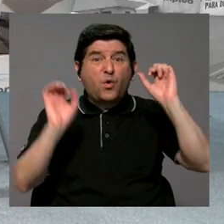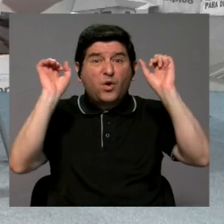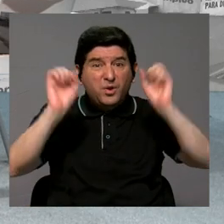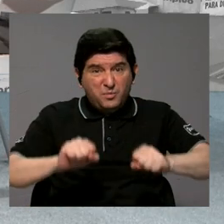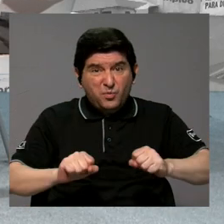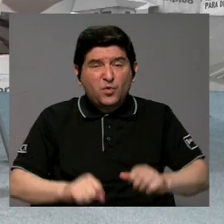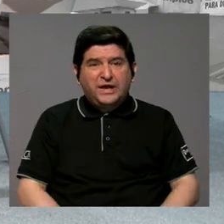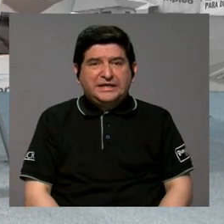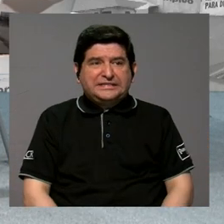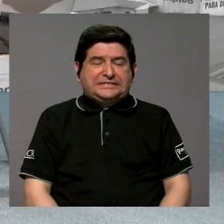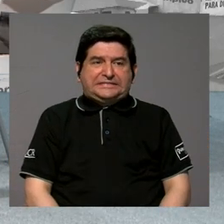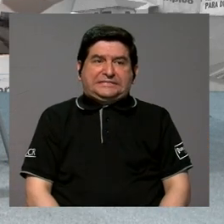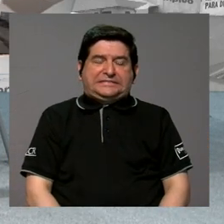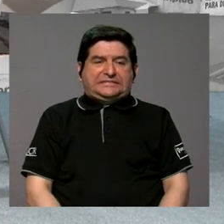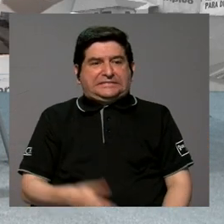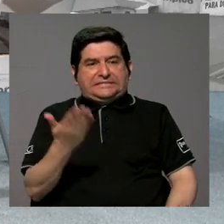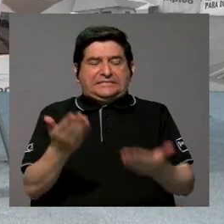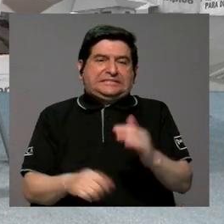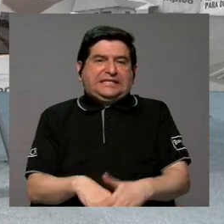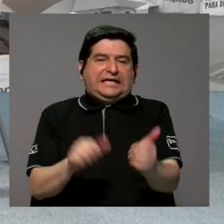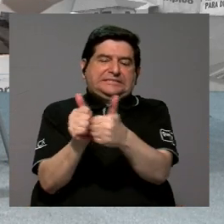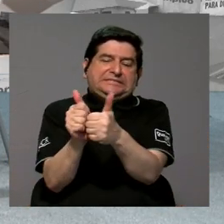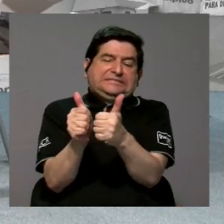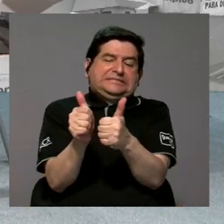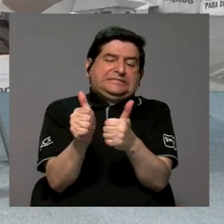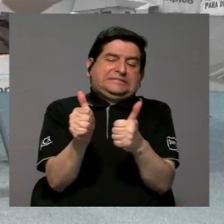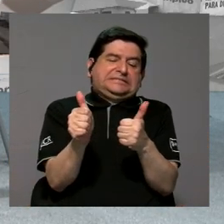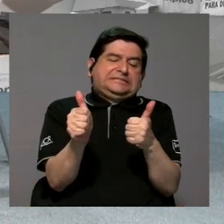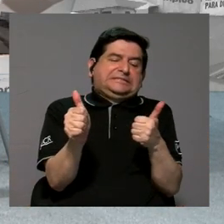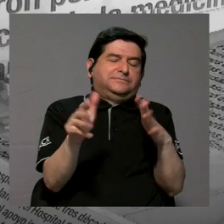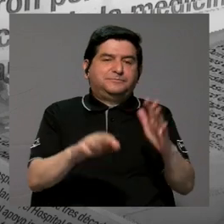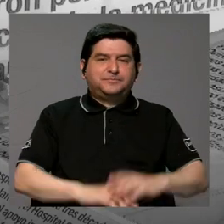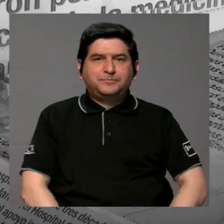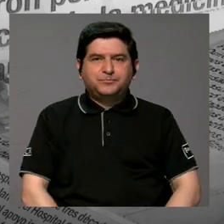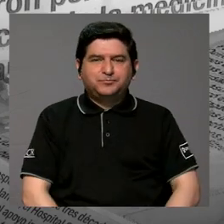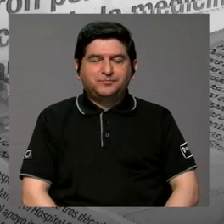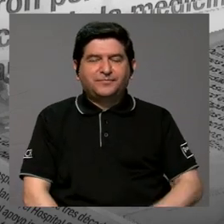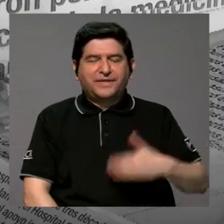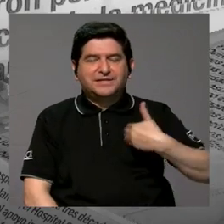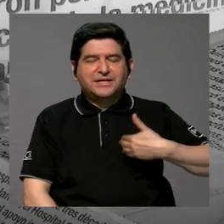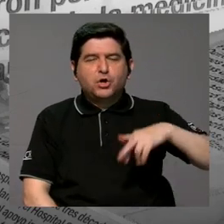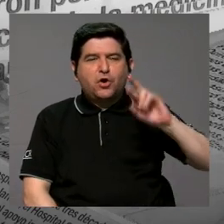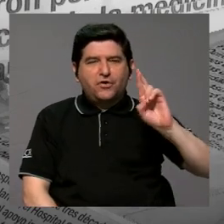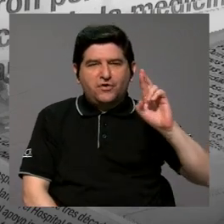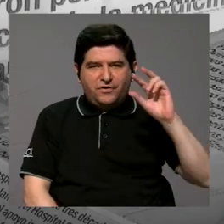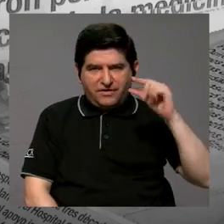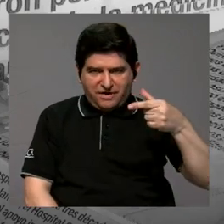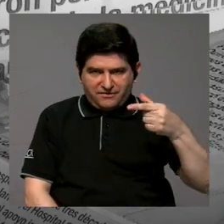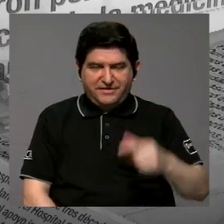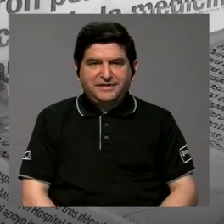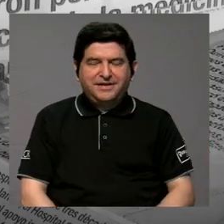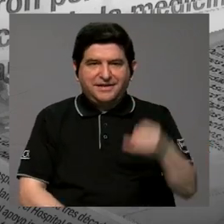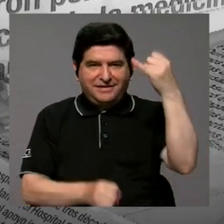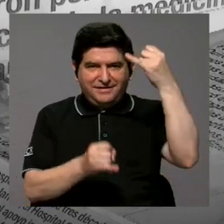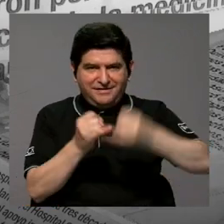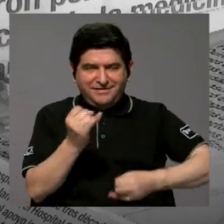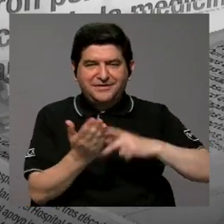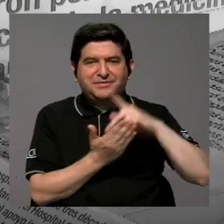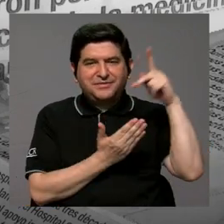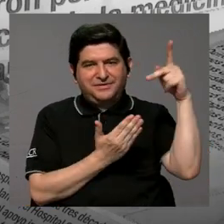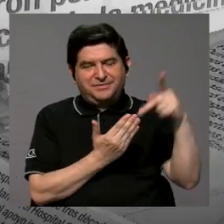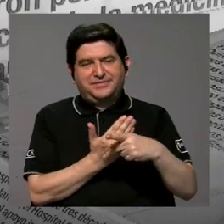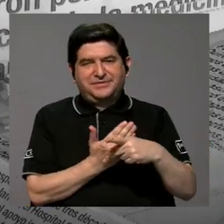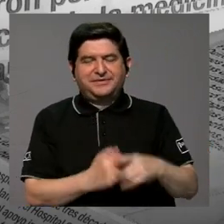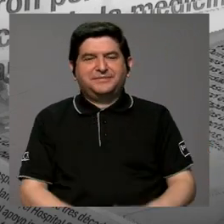se nos puede quedar se nos puede estar quedando en el camino bueno don Rafael llegamos lamentablemente al final